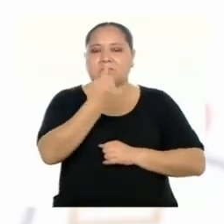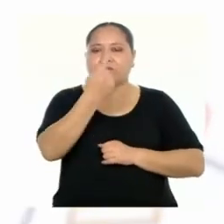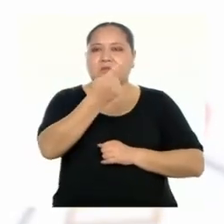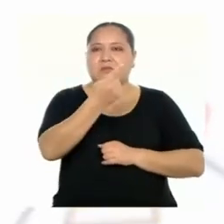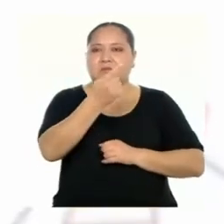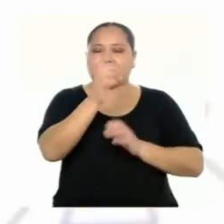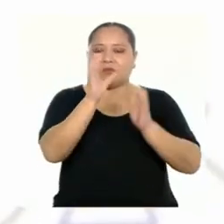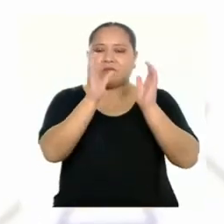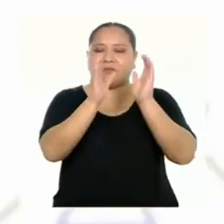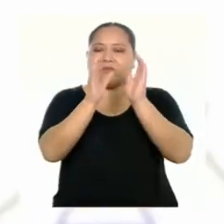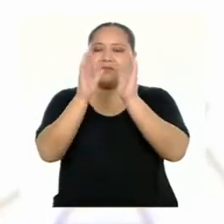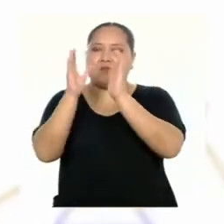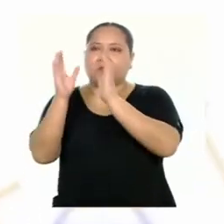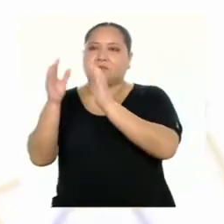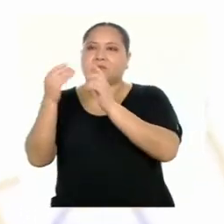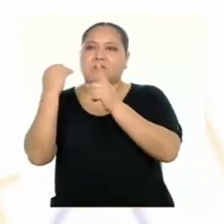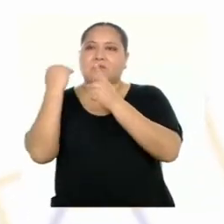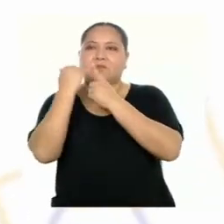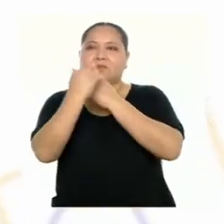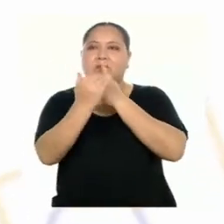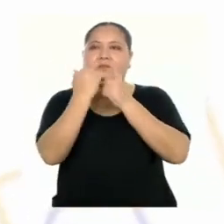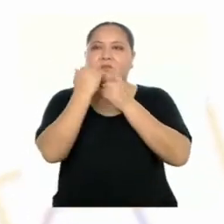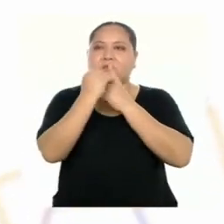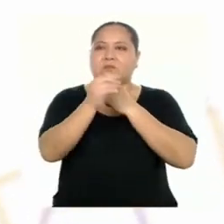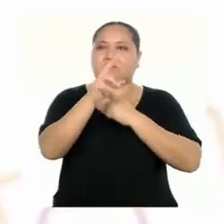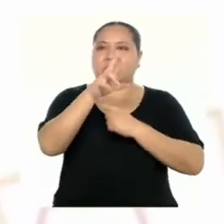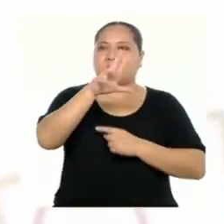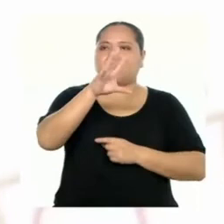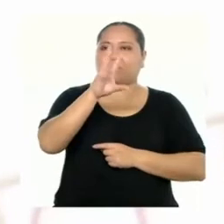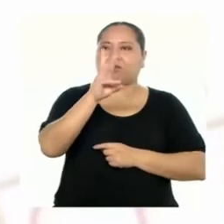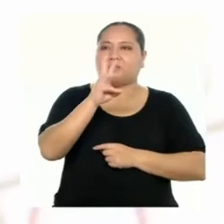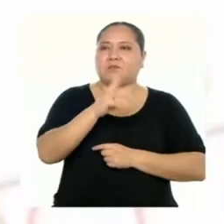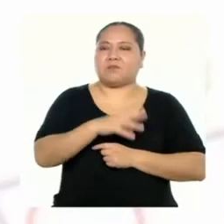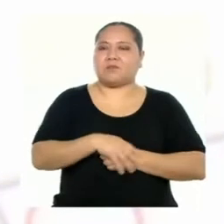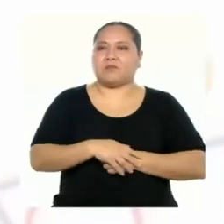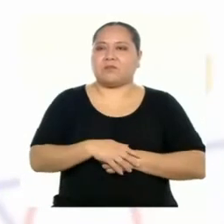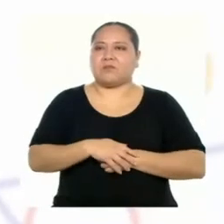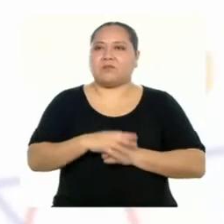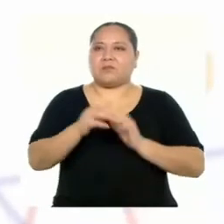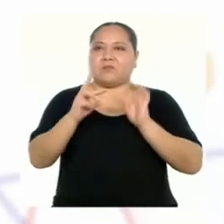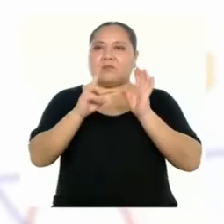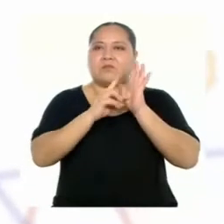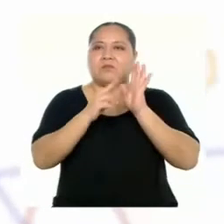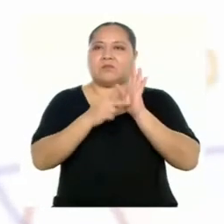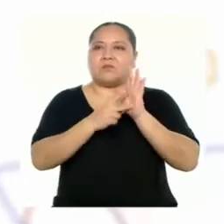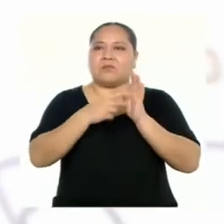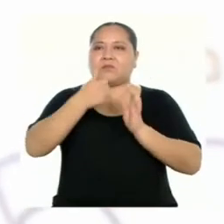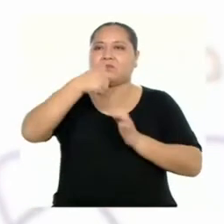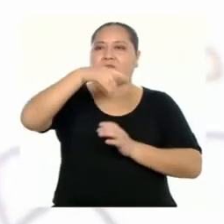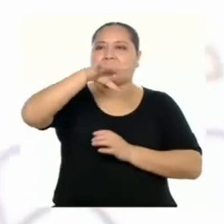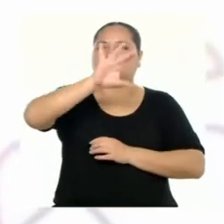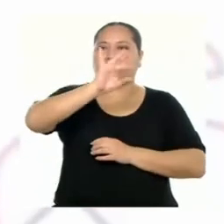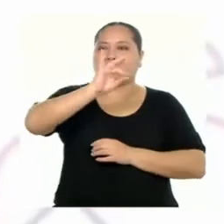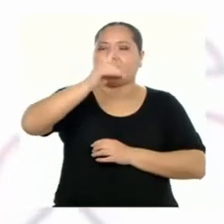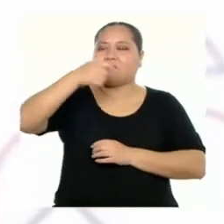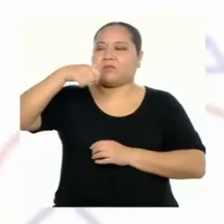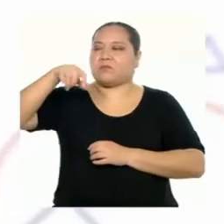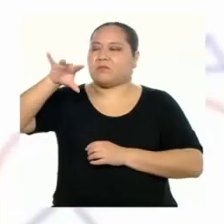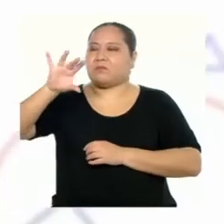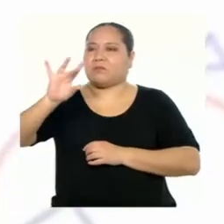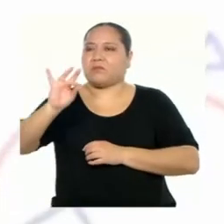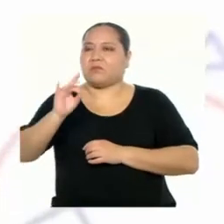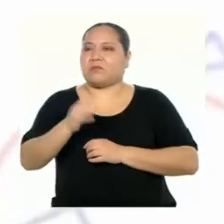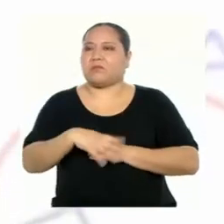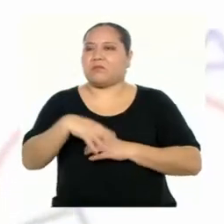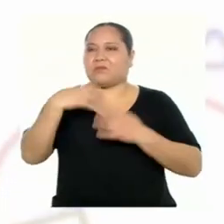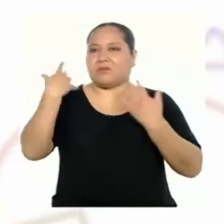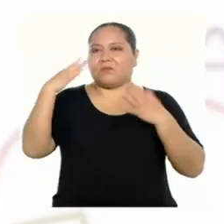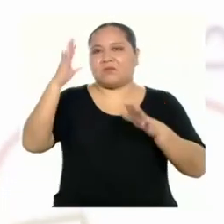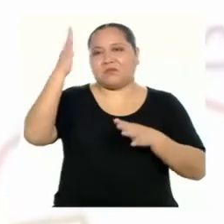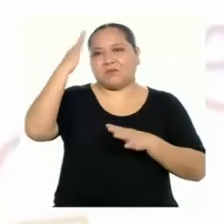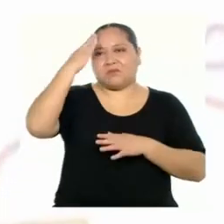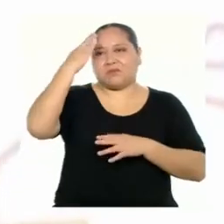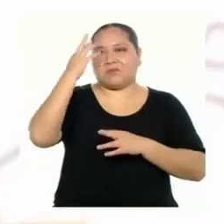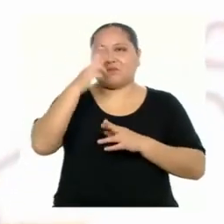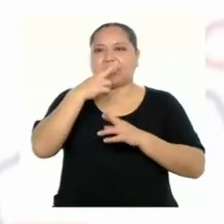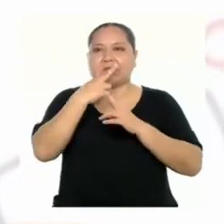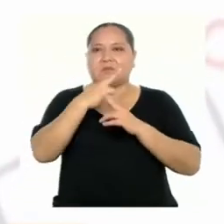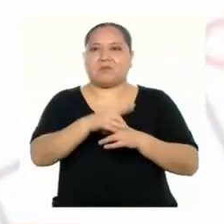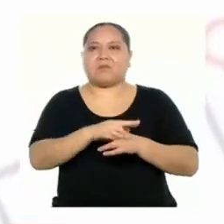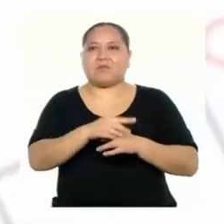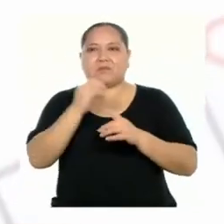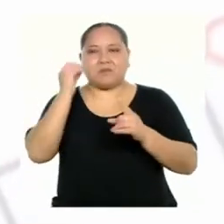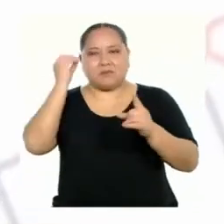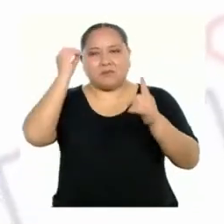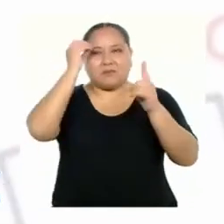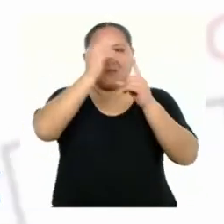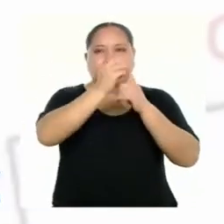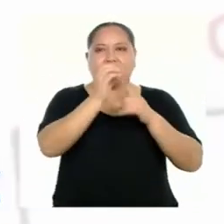anaranjada es la mitad de 36, es decir, 18. Y ya tenemos la respuesta